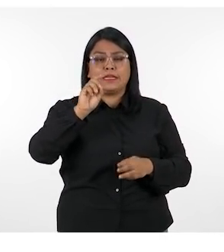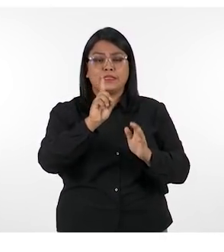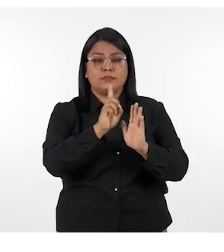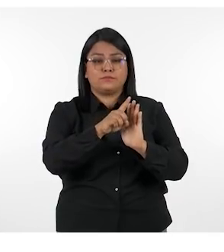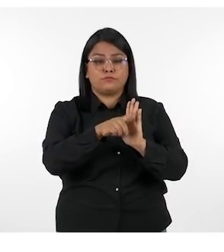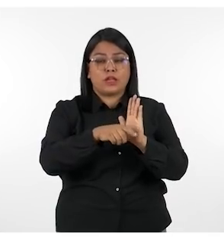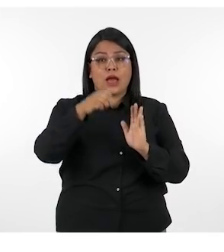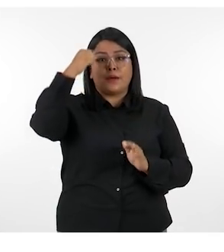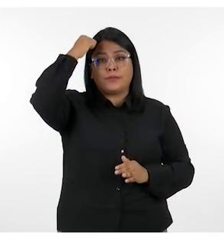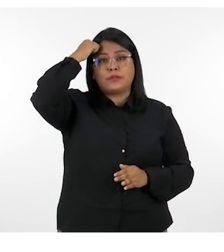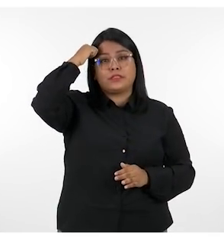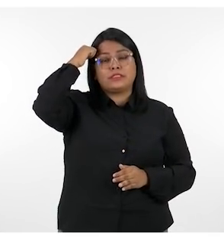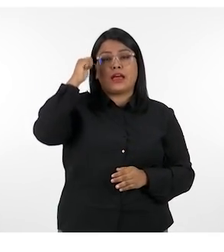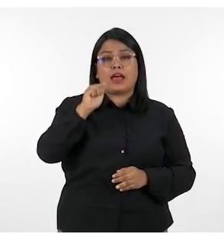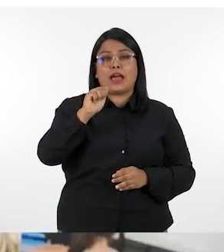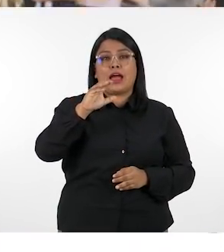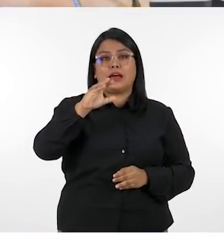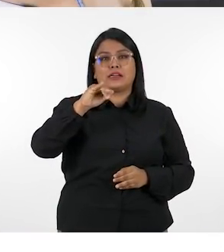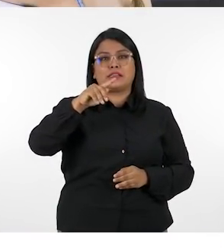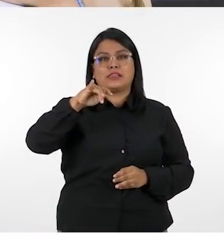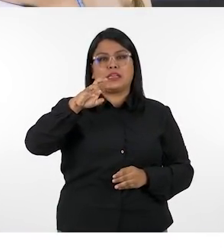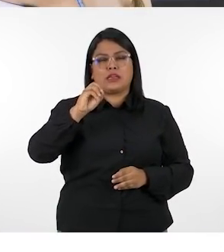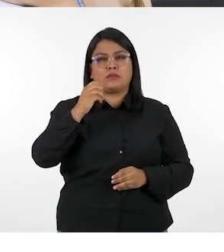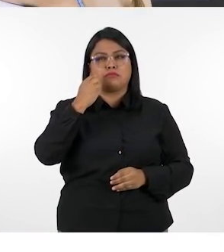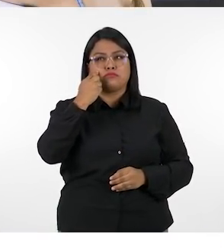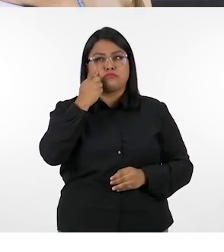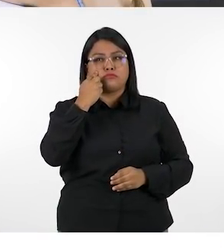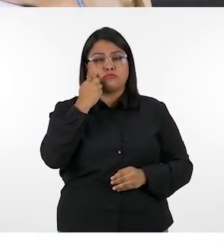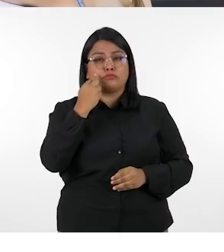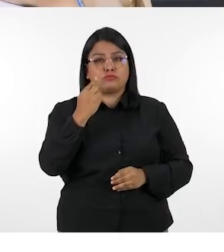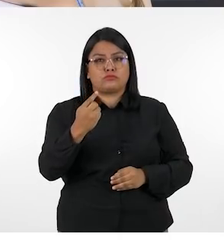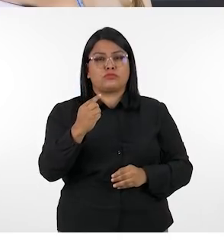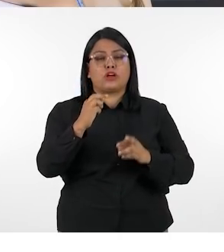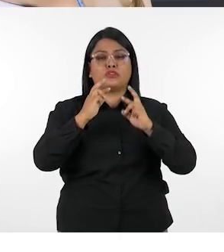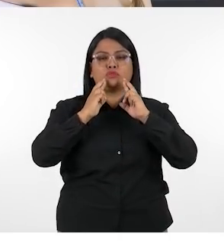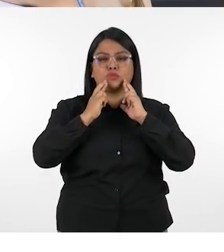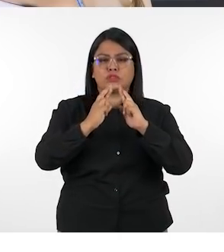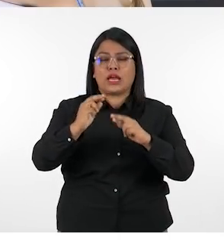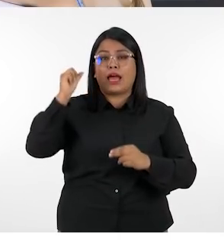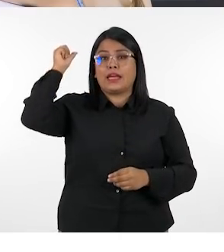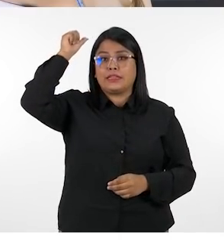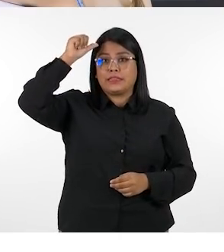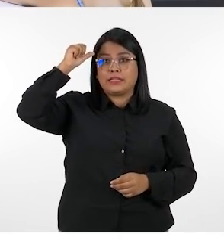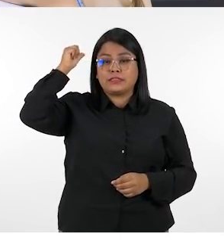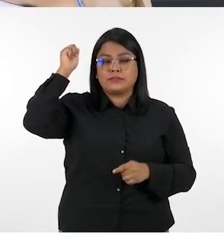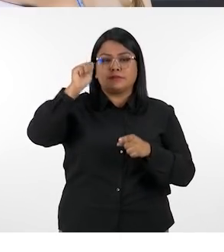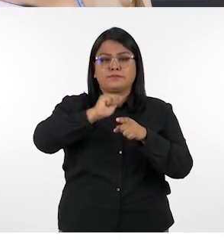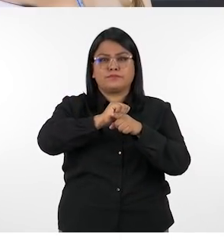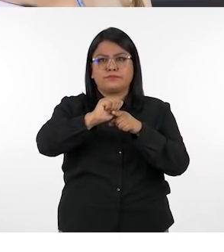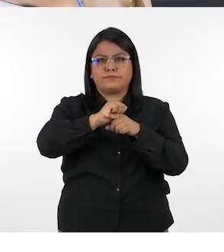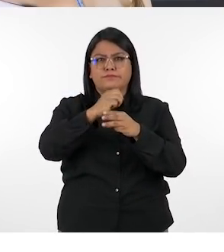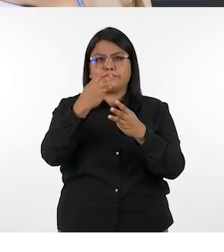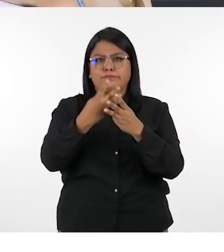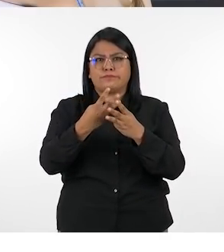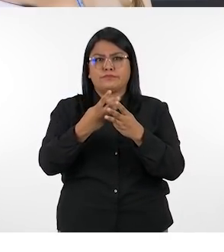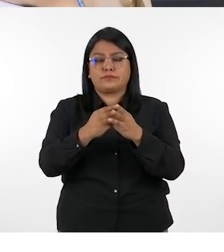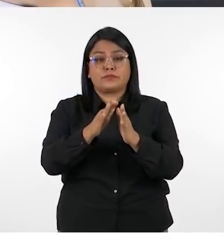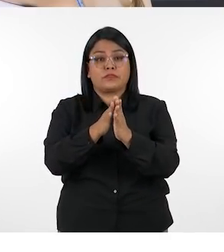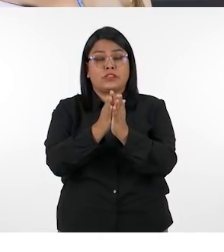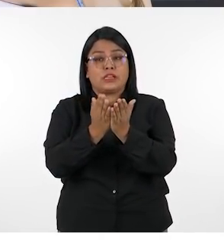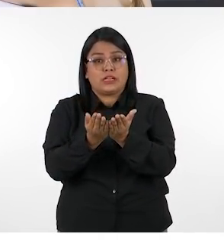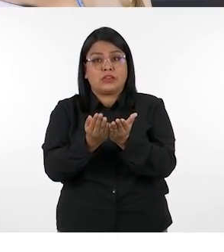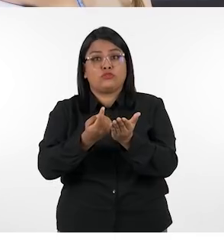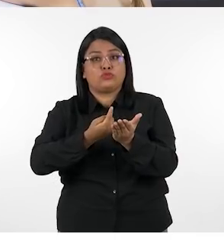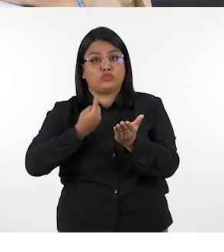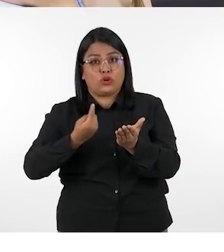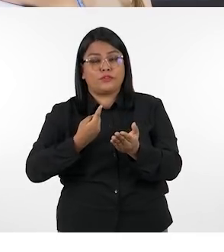de aprendizaje activo el cual se evidencia al resolver y analizar los ejercicios del libro de texto